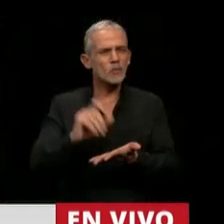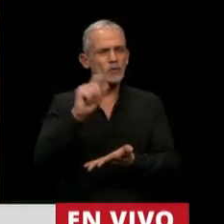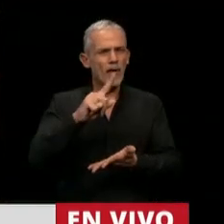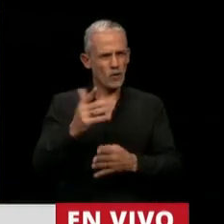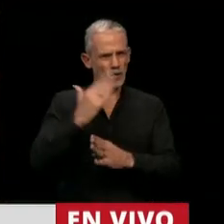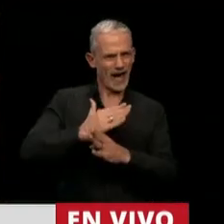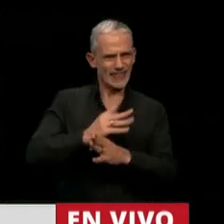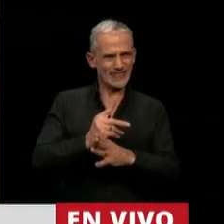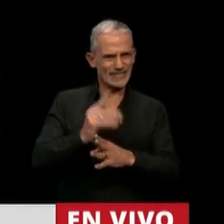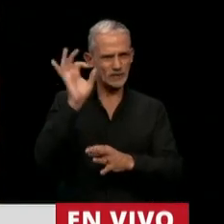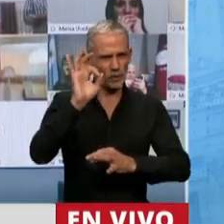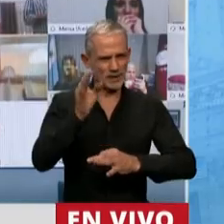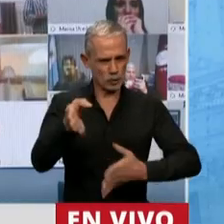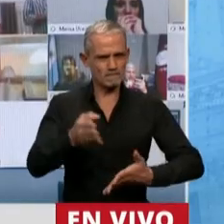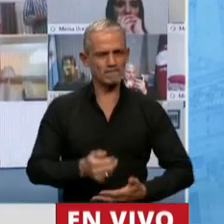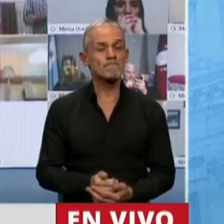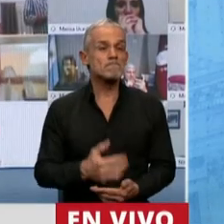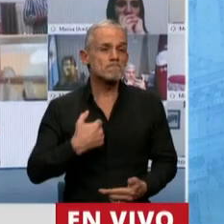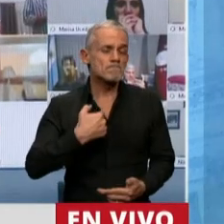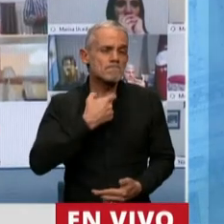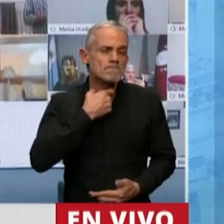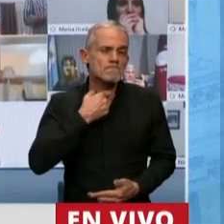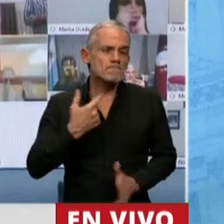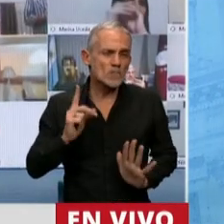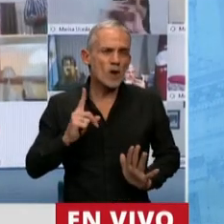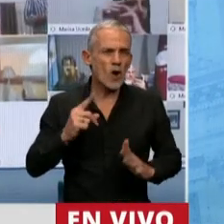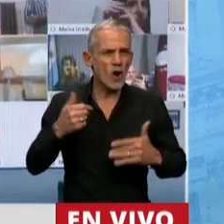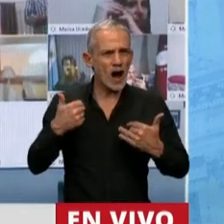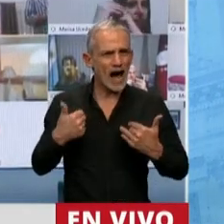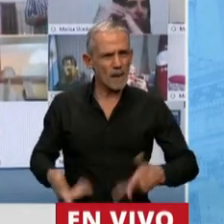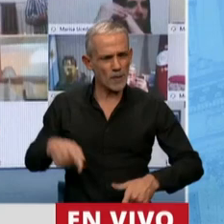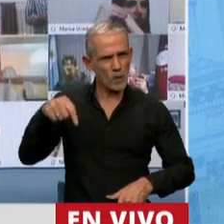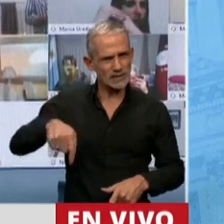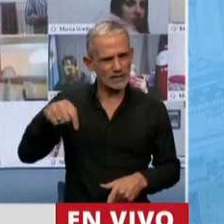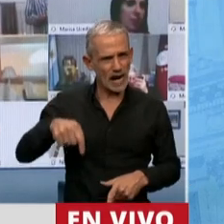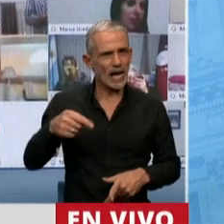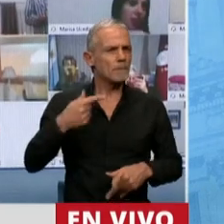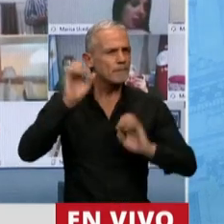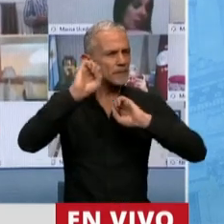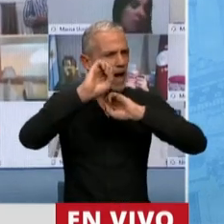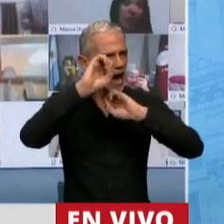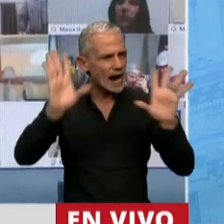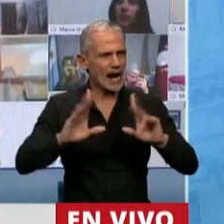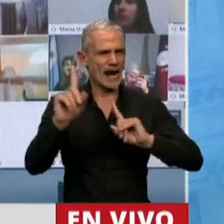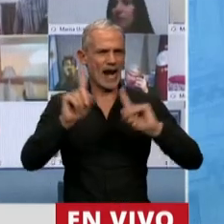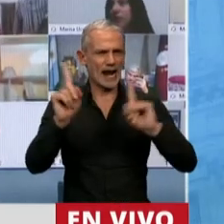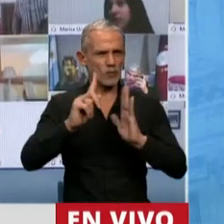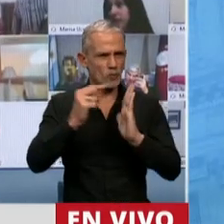preopinante. Y yo quiero aprovechar para aclarar algunas cosas.